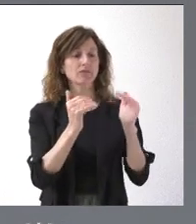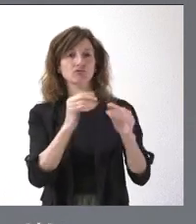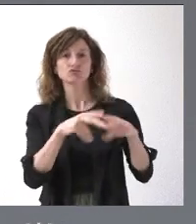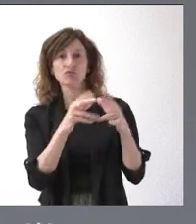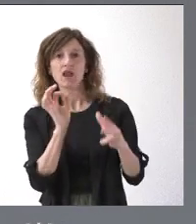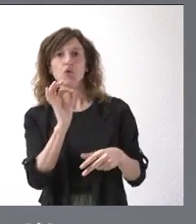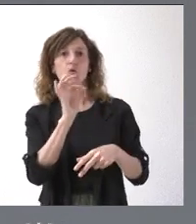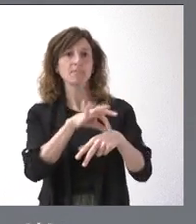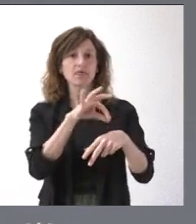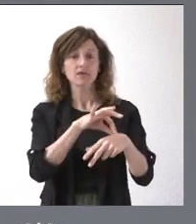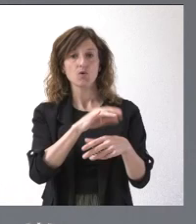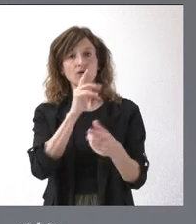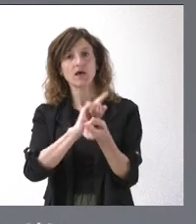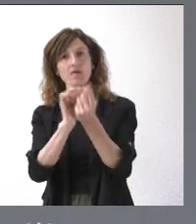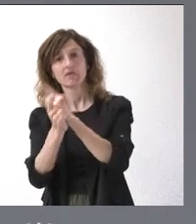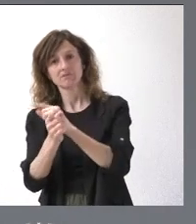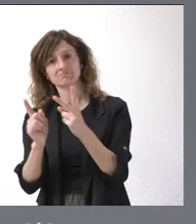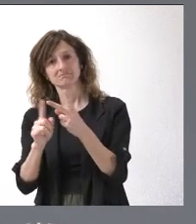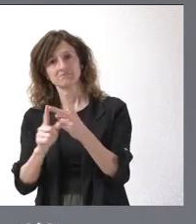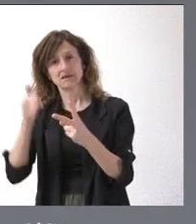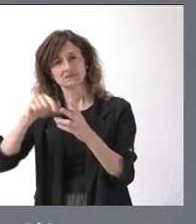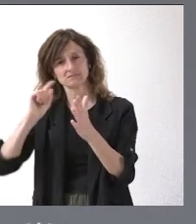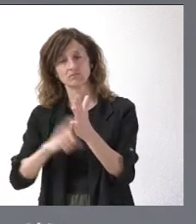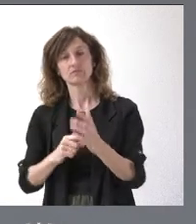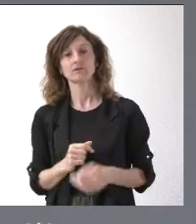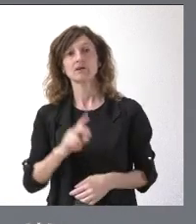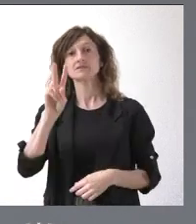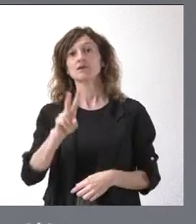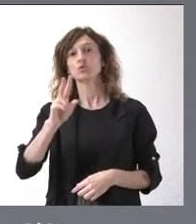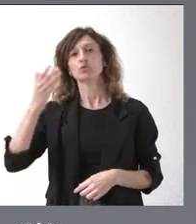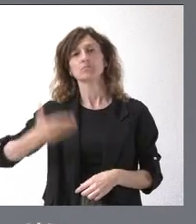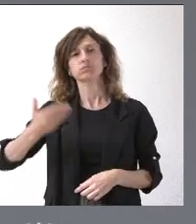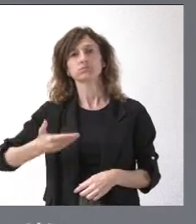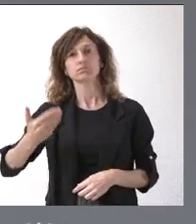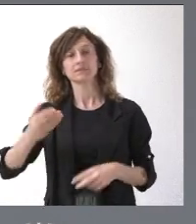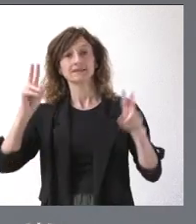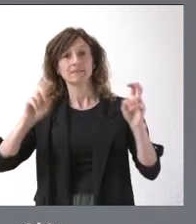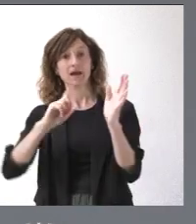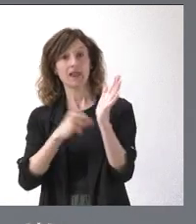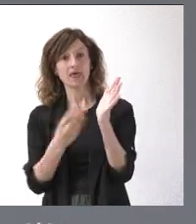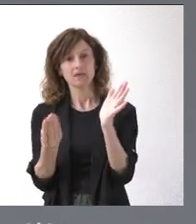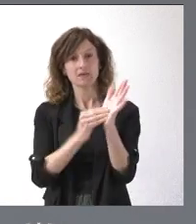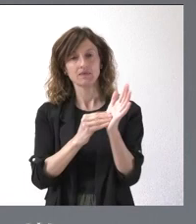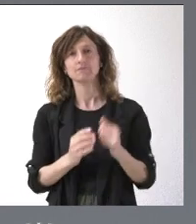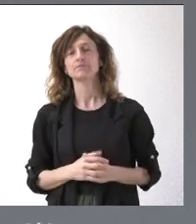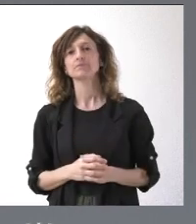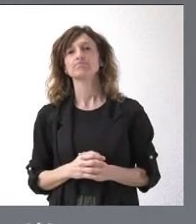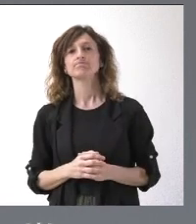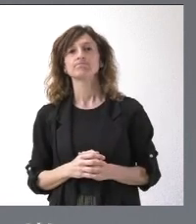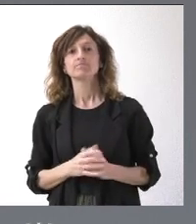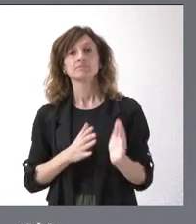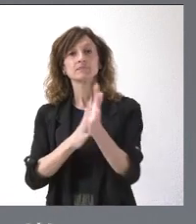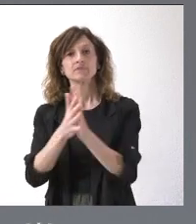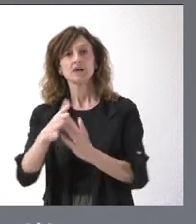sanitaria. Y el segundo aspecto importante que contempla la ley es la